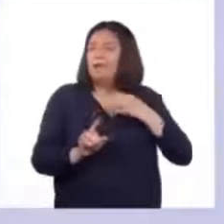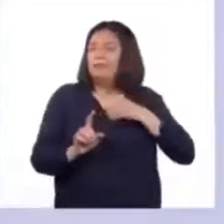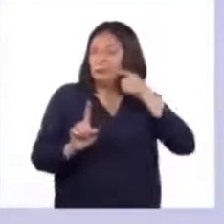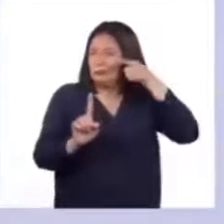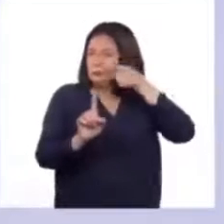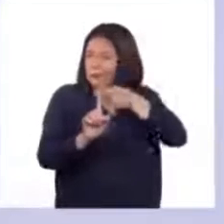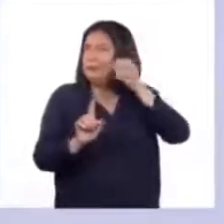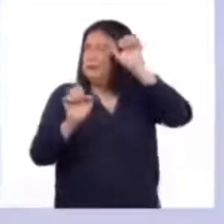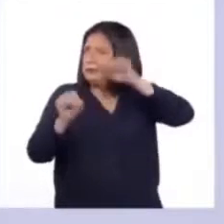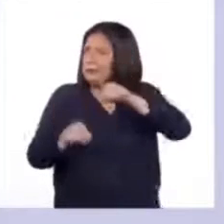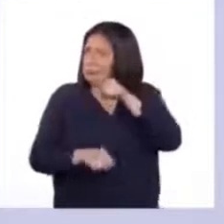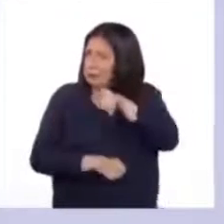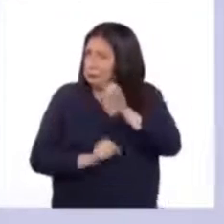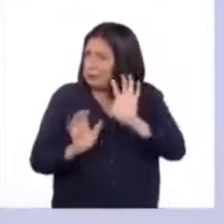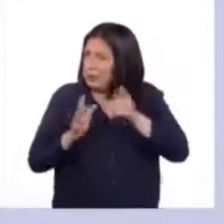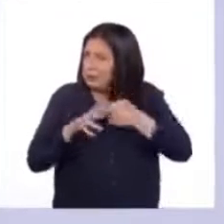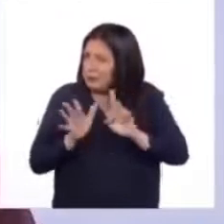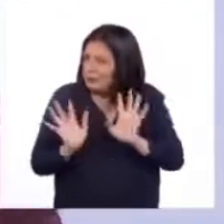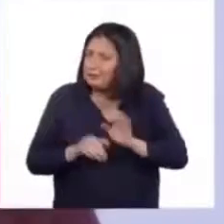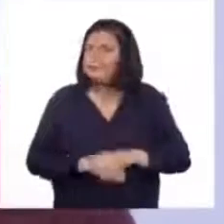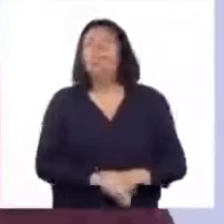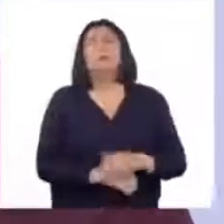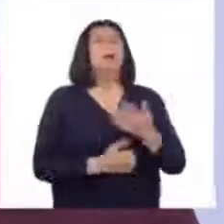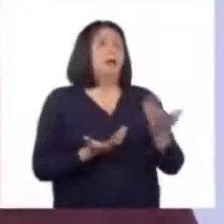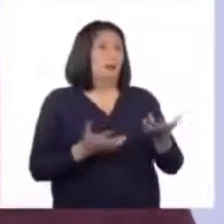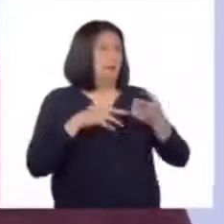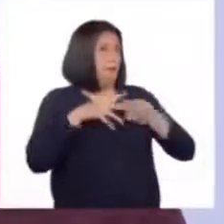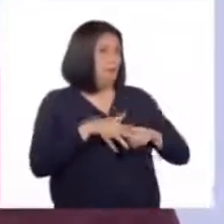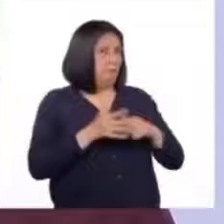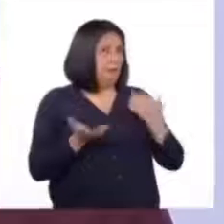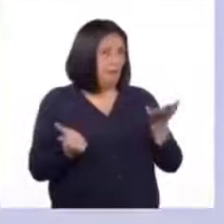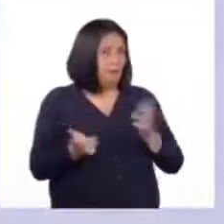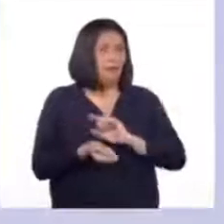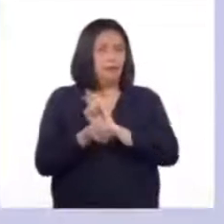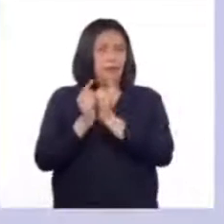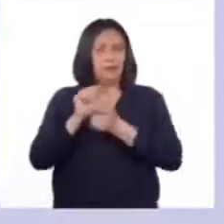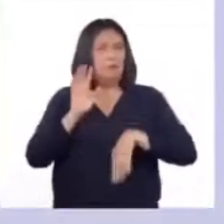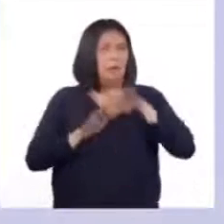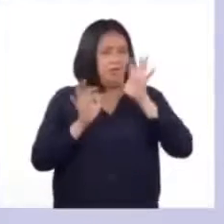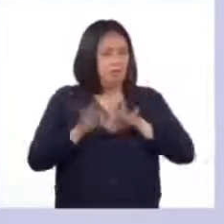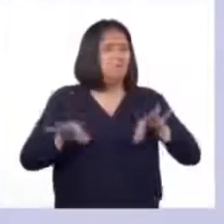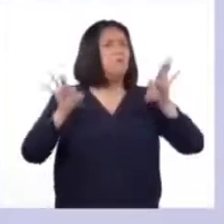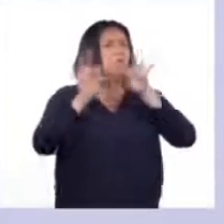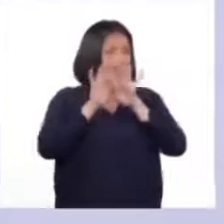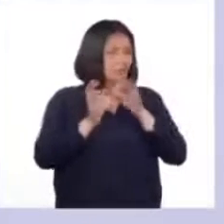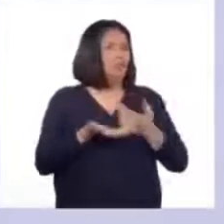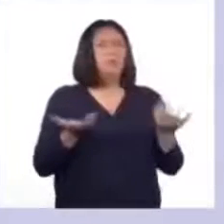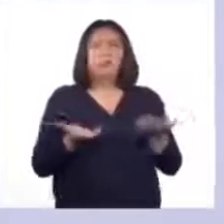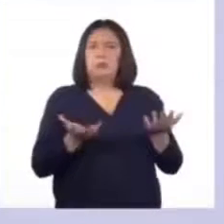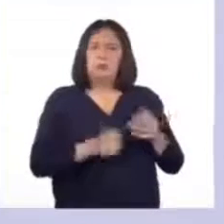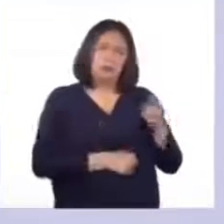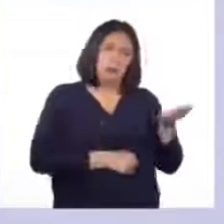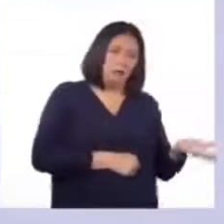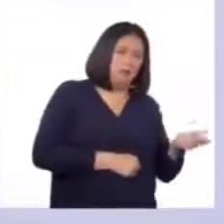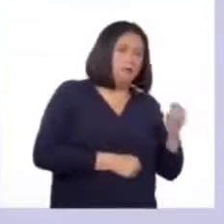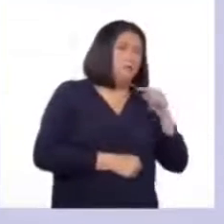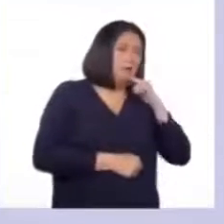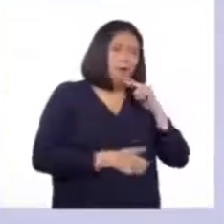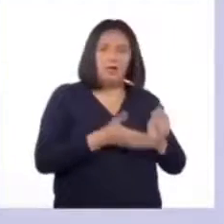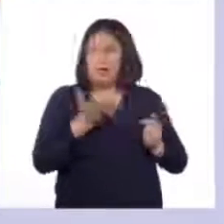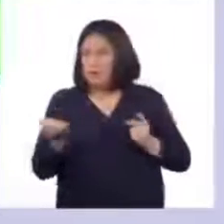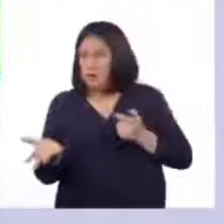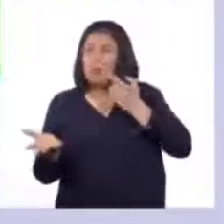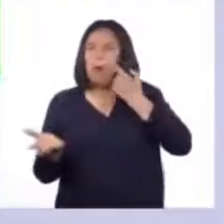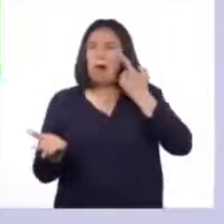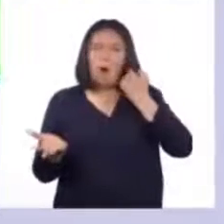saber si esta etapa está iniciando. Empezaremos con los cambios más importantes que ocurren tanto a mujeres como a hombres.